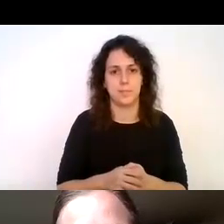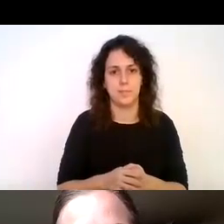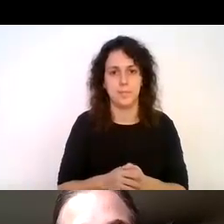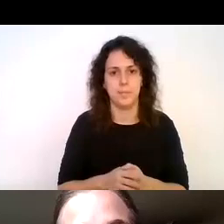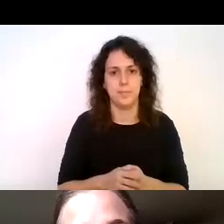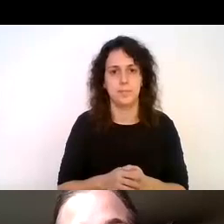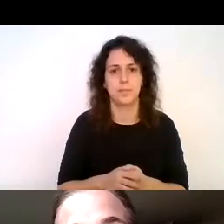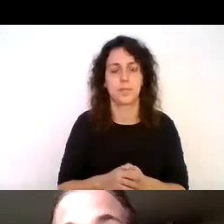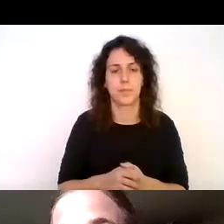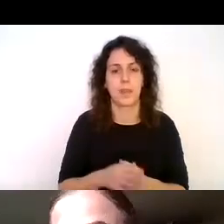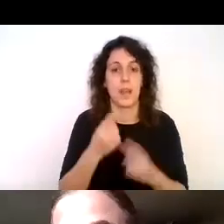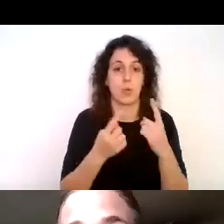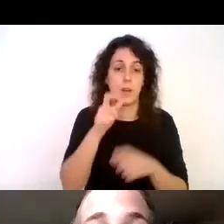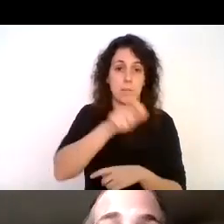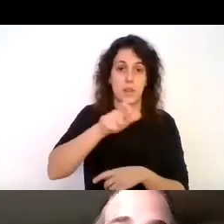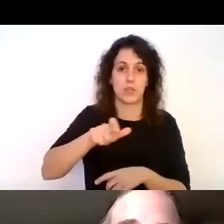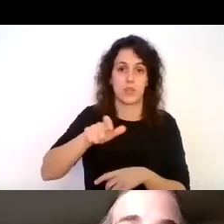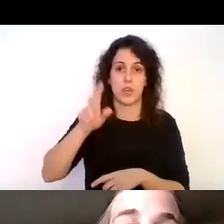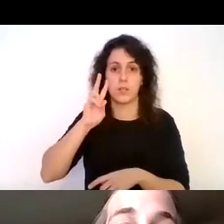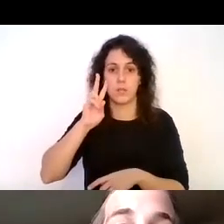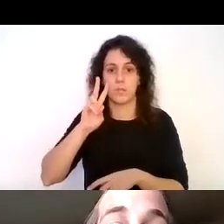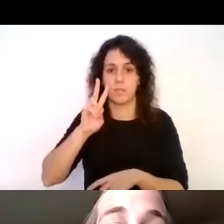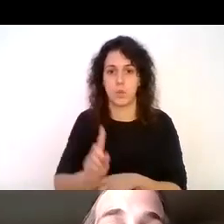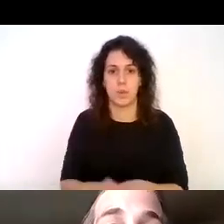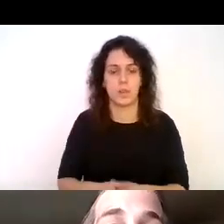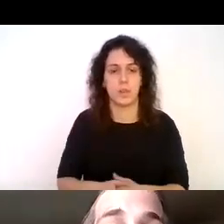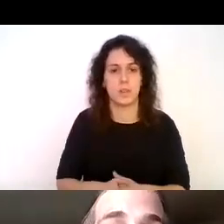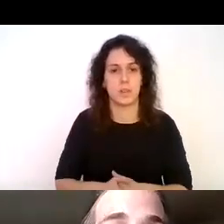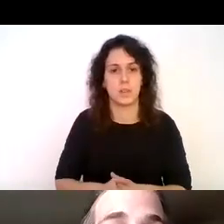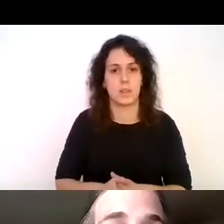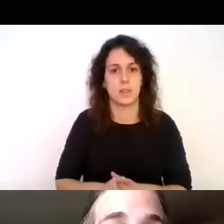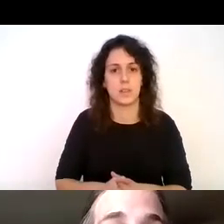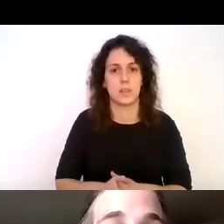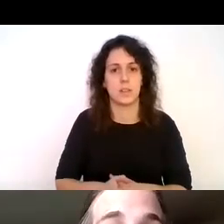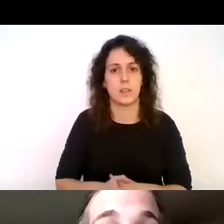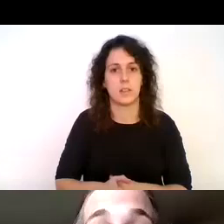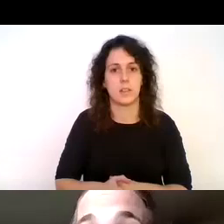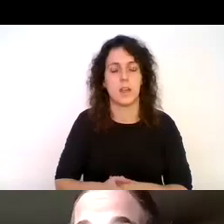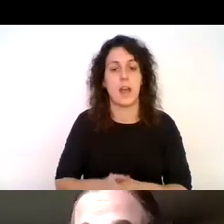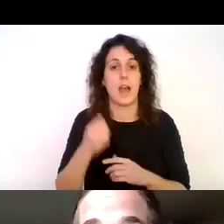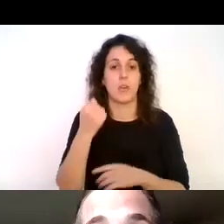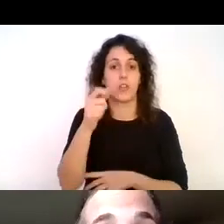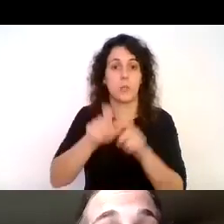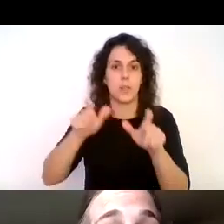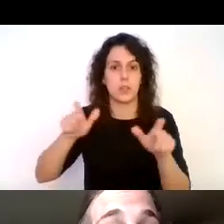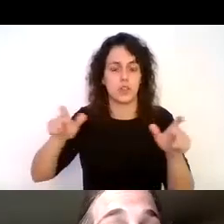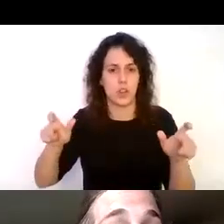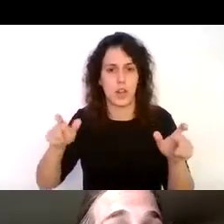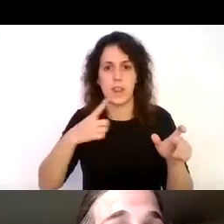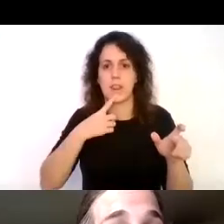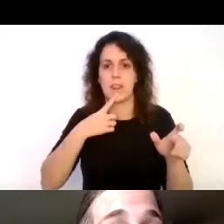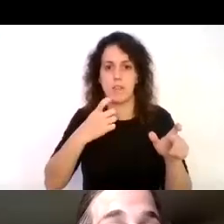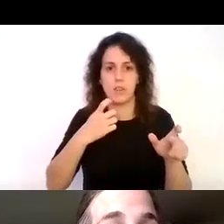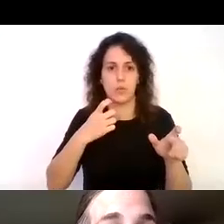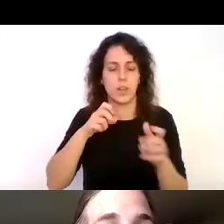ciertas personas no vidente entonces ayudando a otras personas que tienen dificultades en